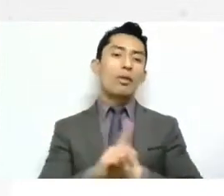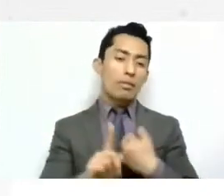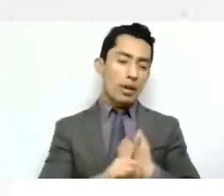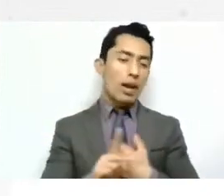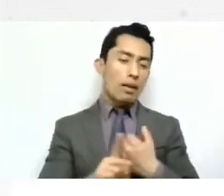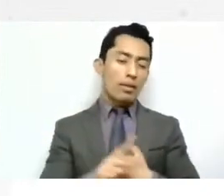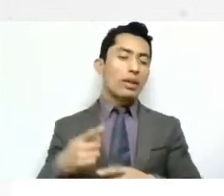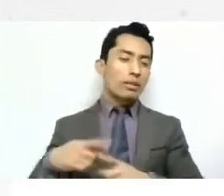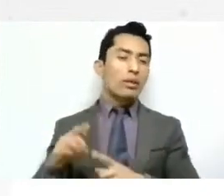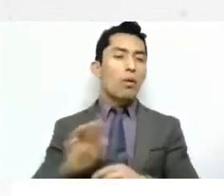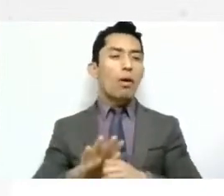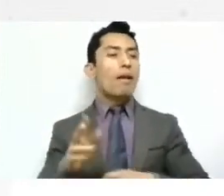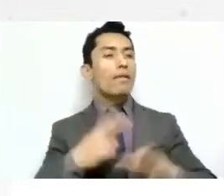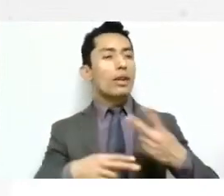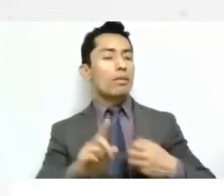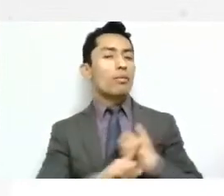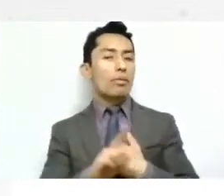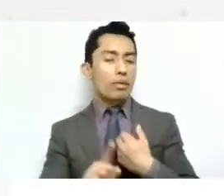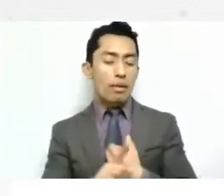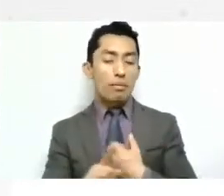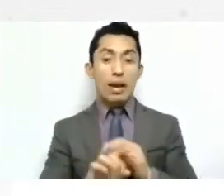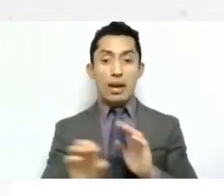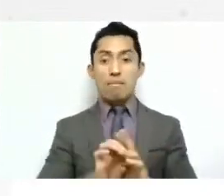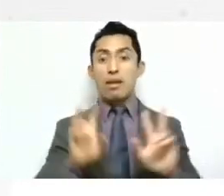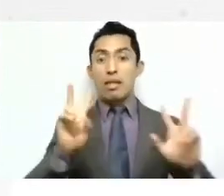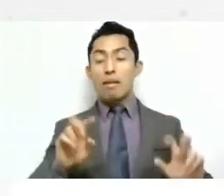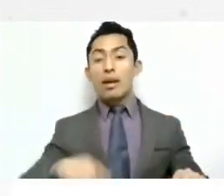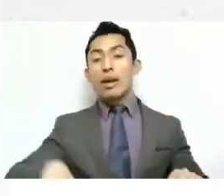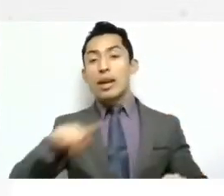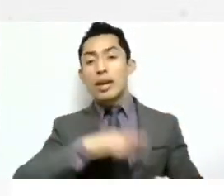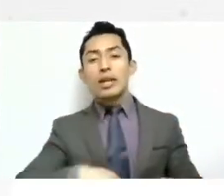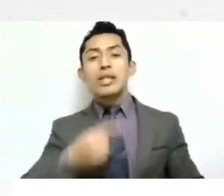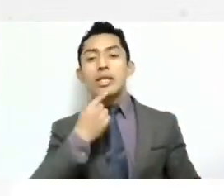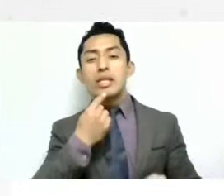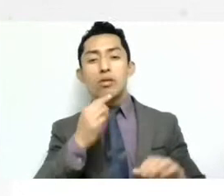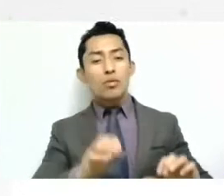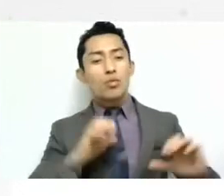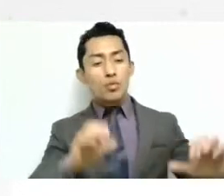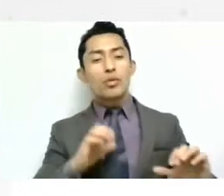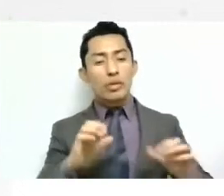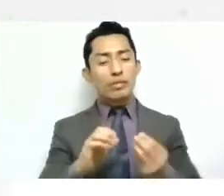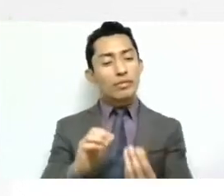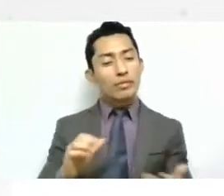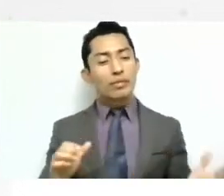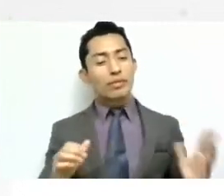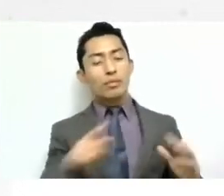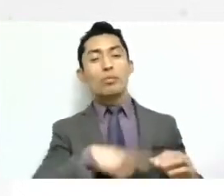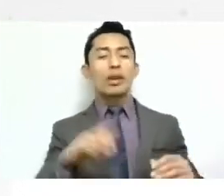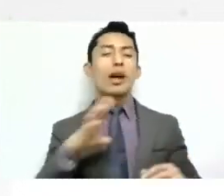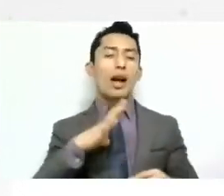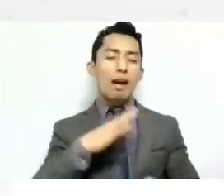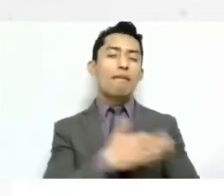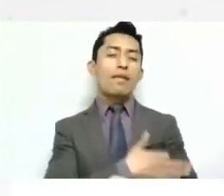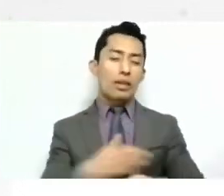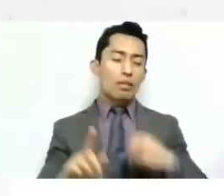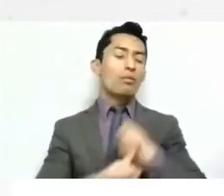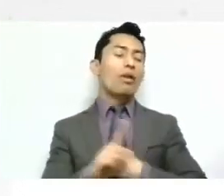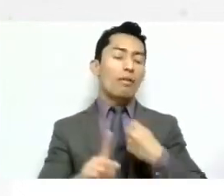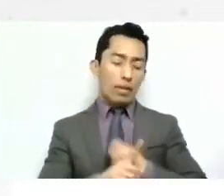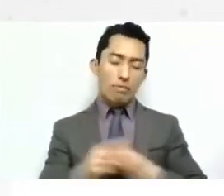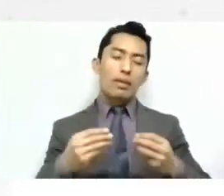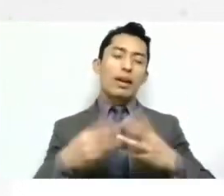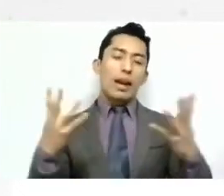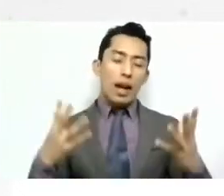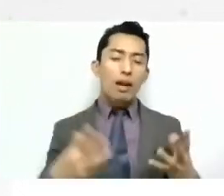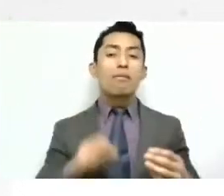generan. Y en específico con guarderías es como muy claro porque ahí hay problemas de familia muy claros, hay problemas